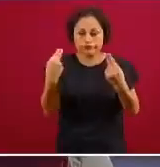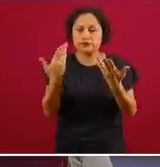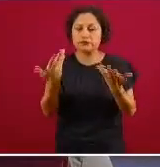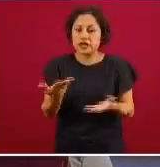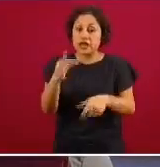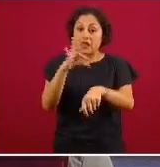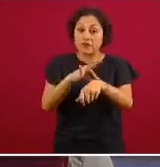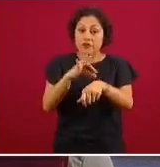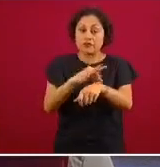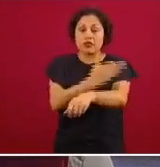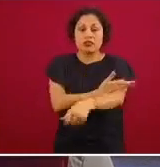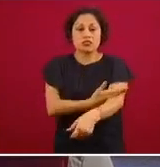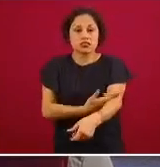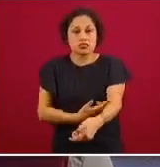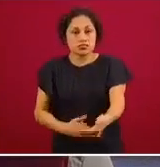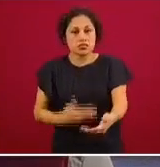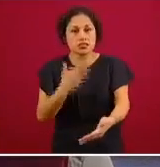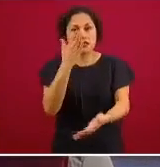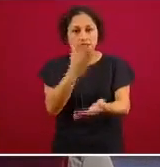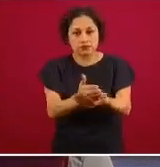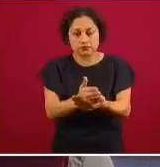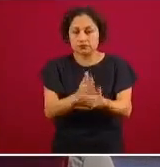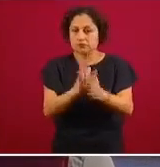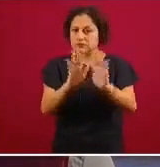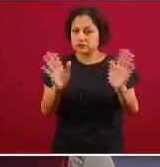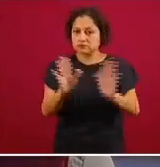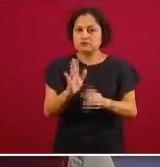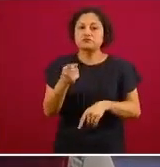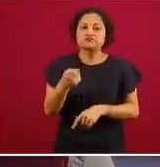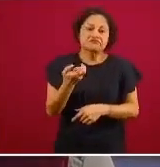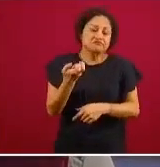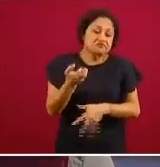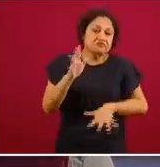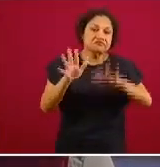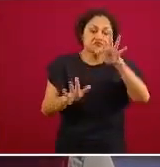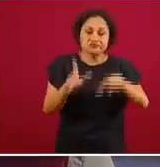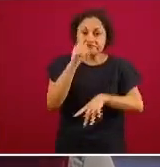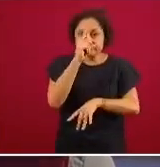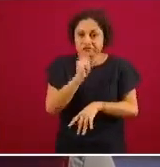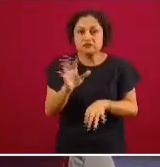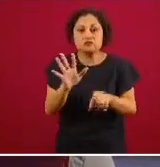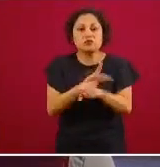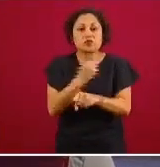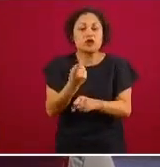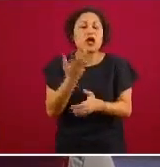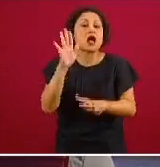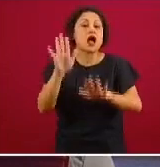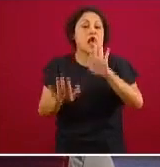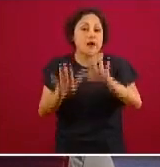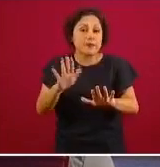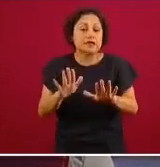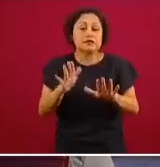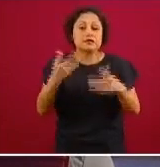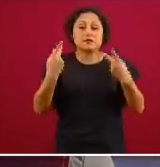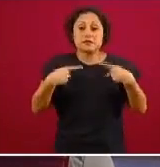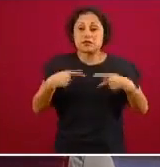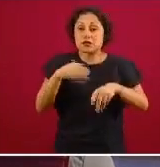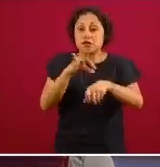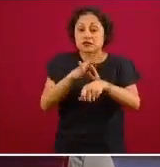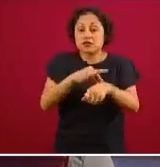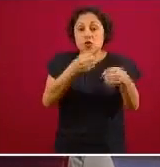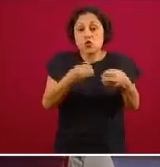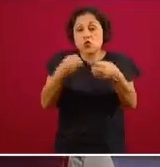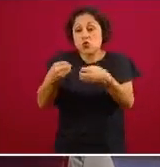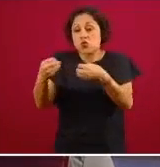puede ser atribuible al propio sistema de salud si es que está saturado o a la